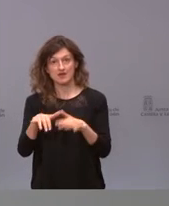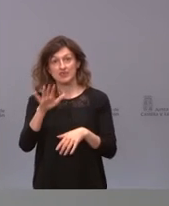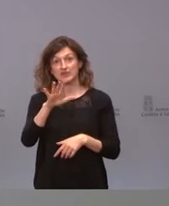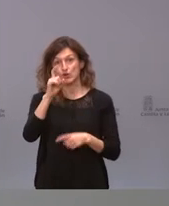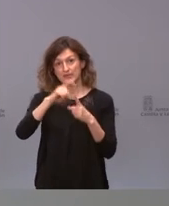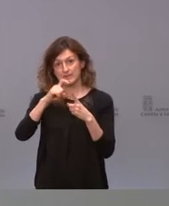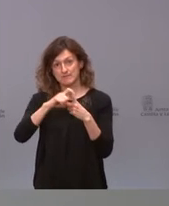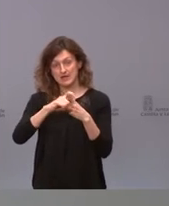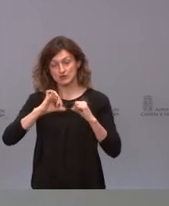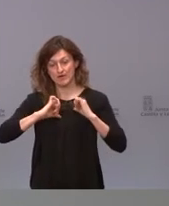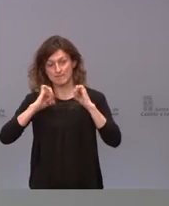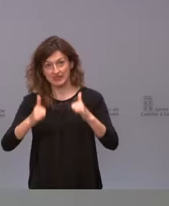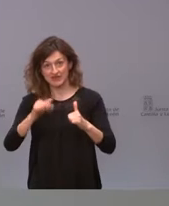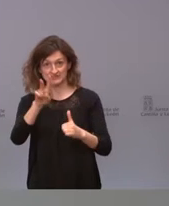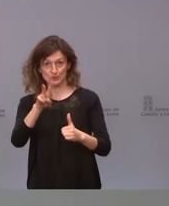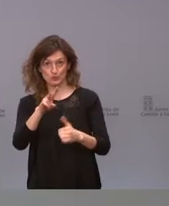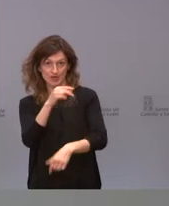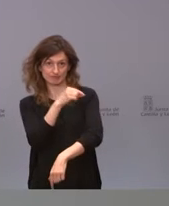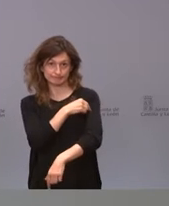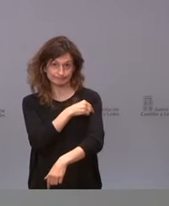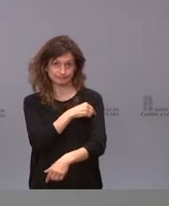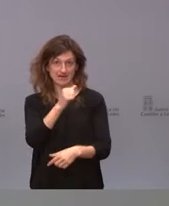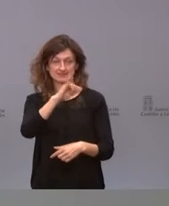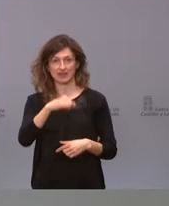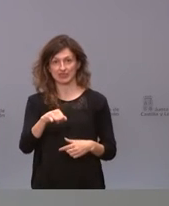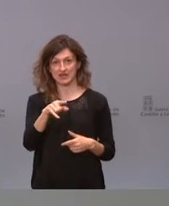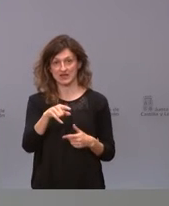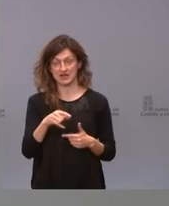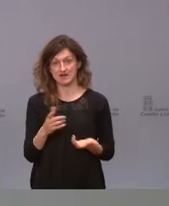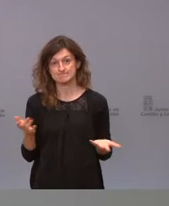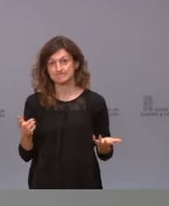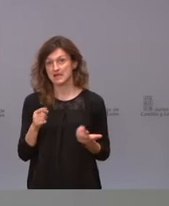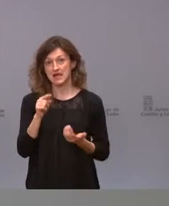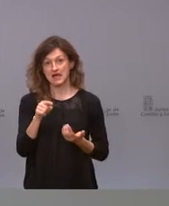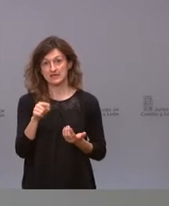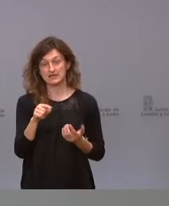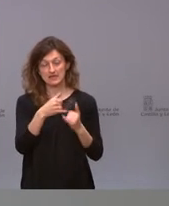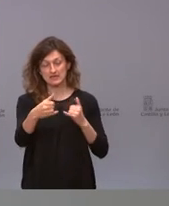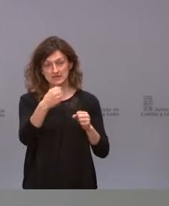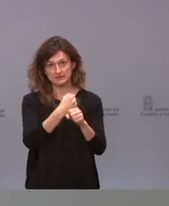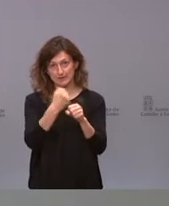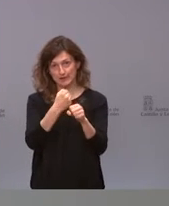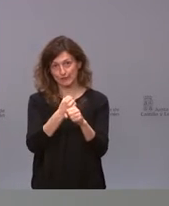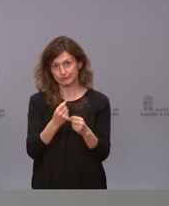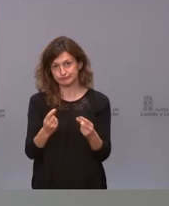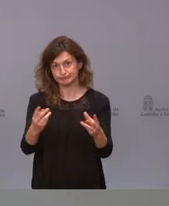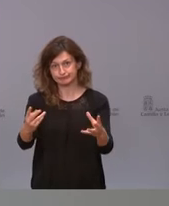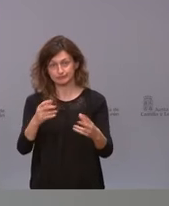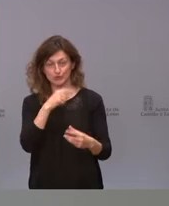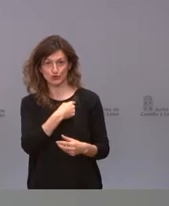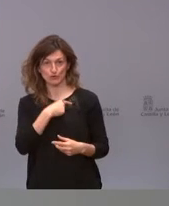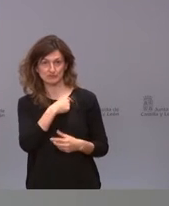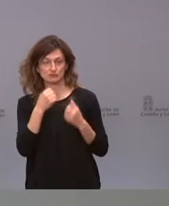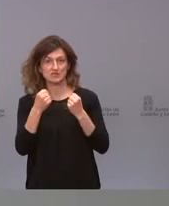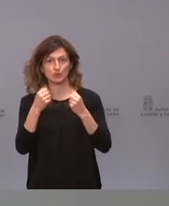cuando tendríamos que empezar a poner las segundas dosis de AstraZeneca. Aquí hay varias líneas de trabajo que está haciendo la Comisión de